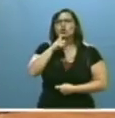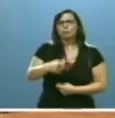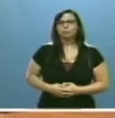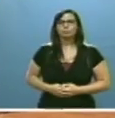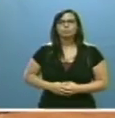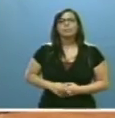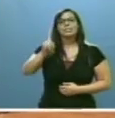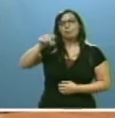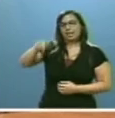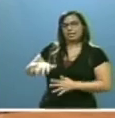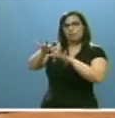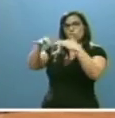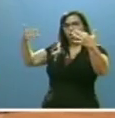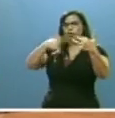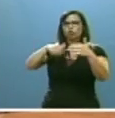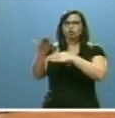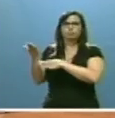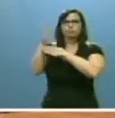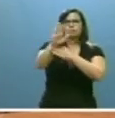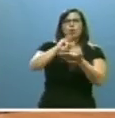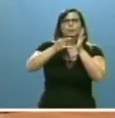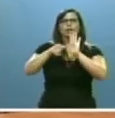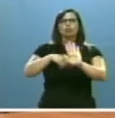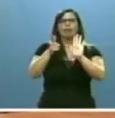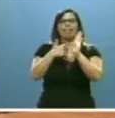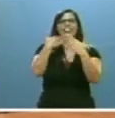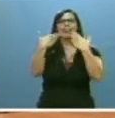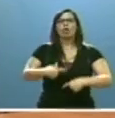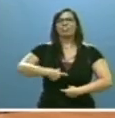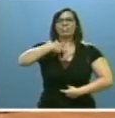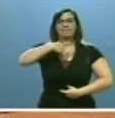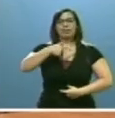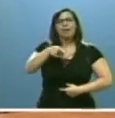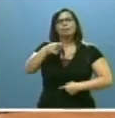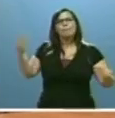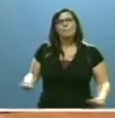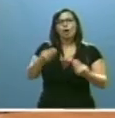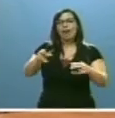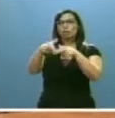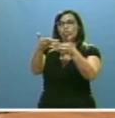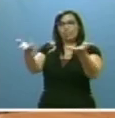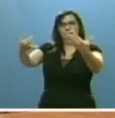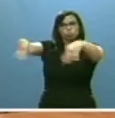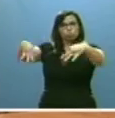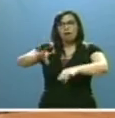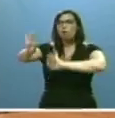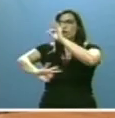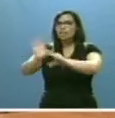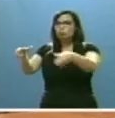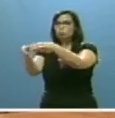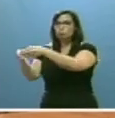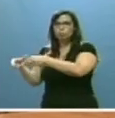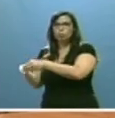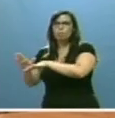remitiremos a esta Cámara un proyecto de ley del diálogo civil, que estará dirigido a mejorar la participación de la sociedad civil organizada en las